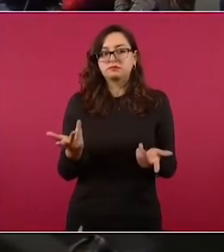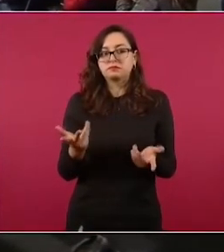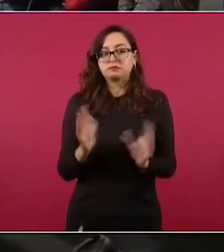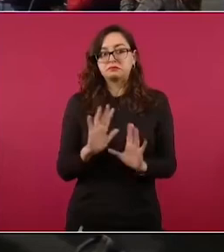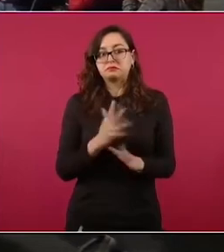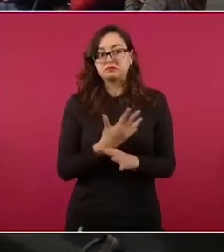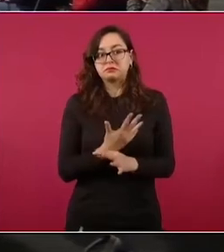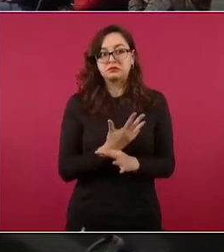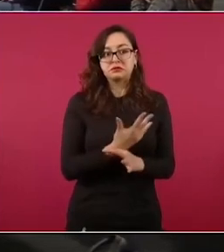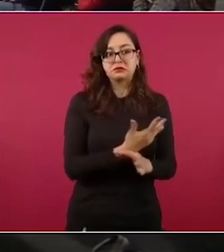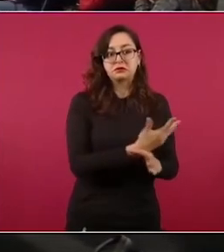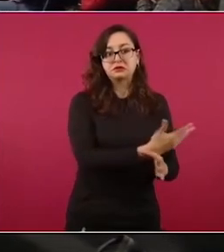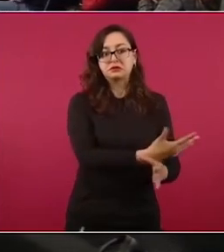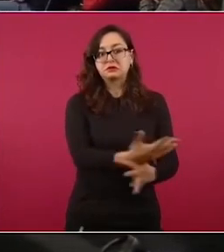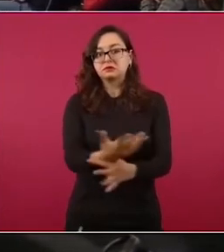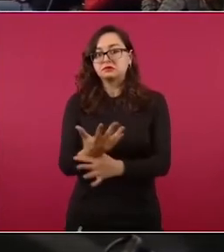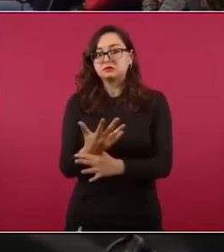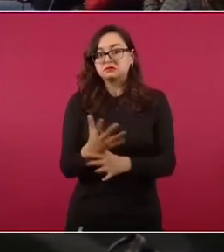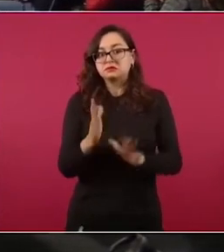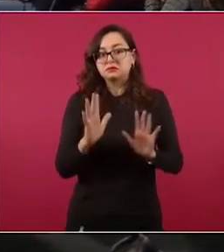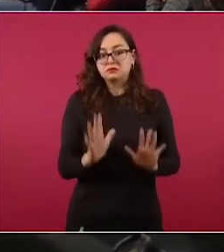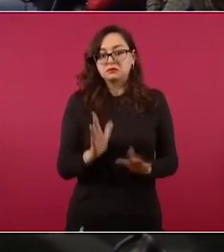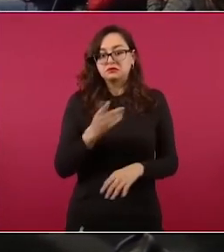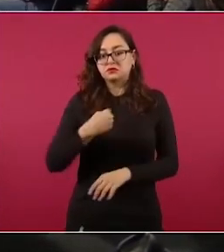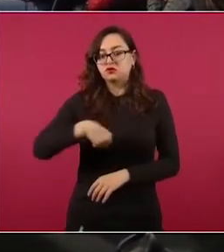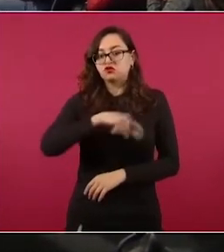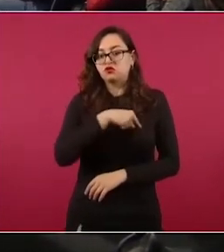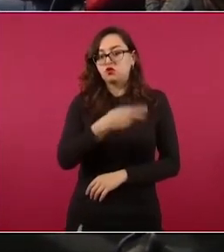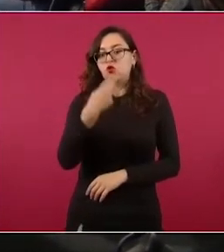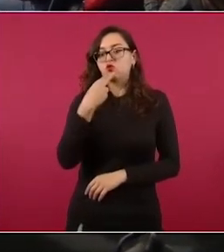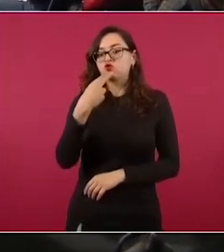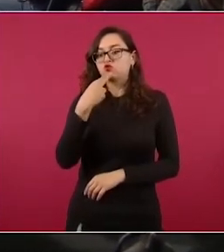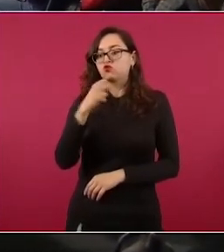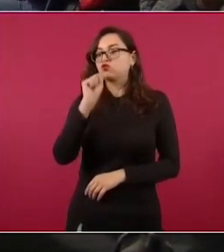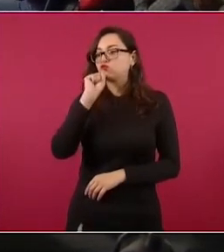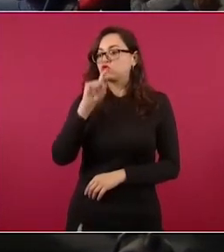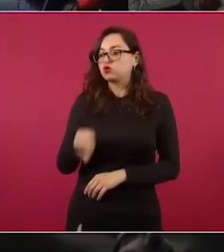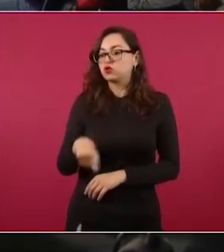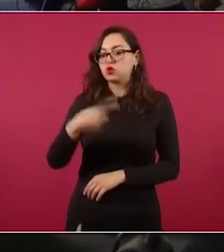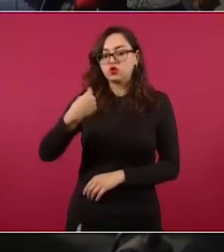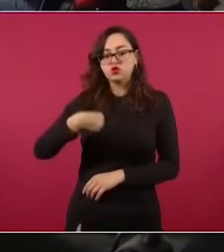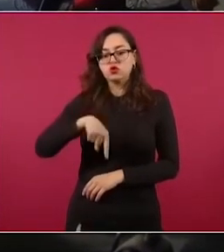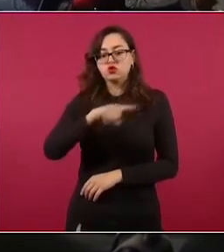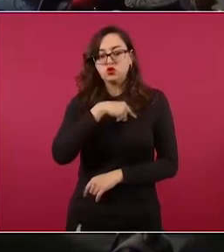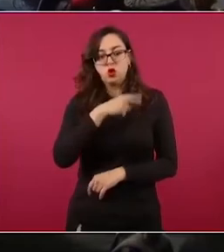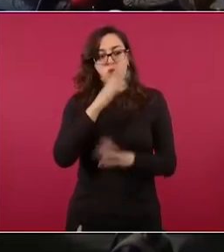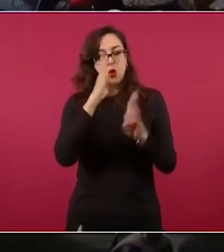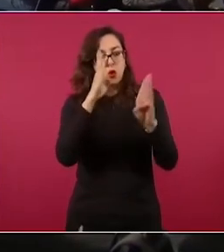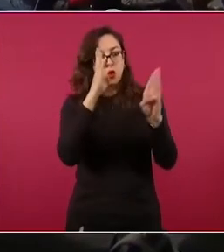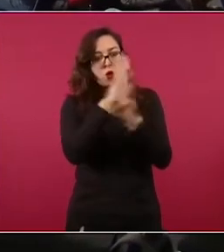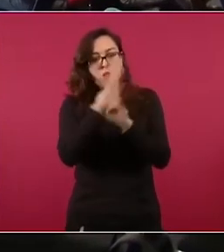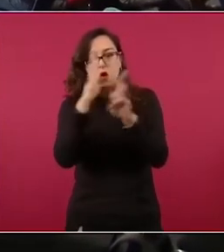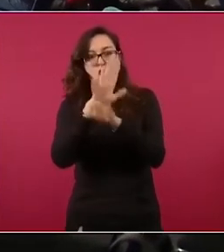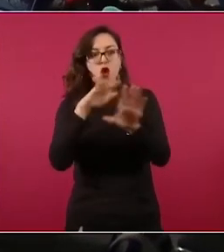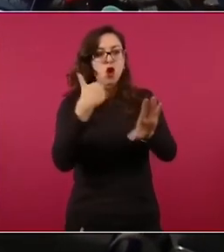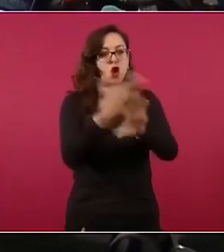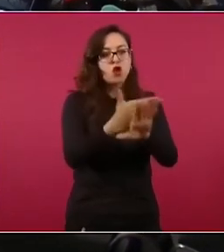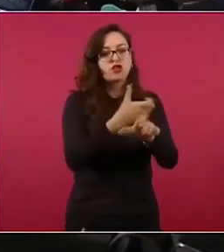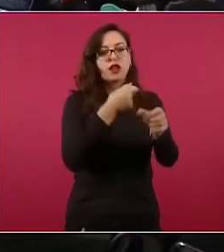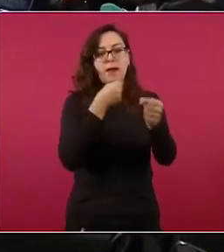espiábamos a opositores, a dos periodistas,